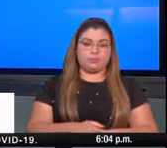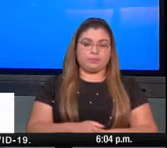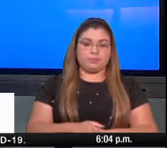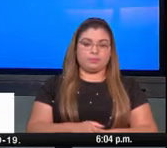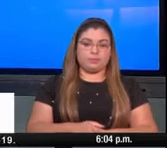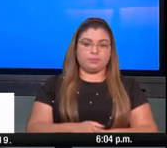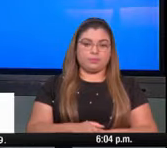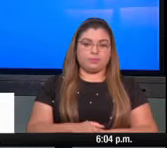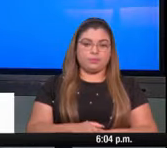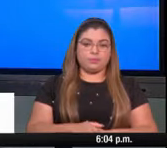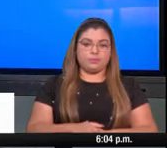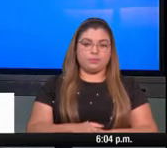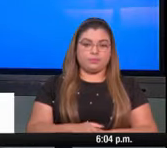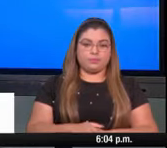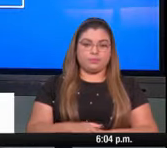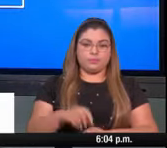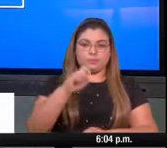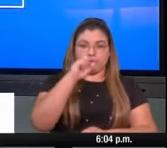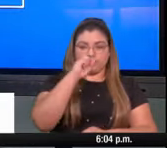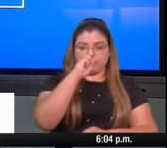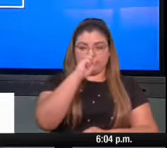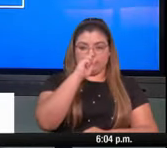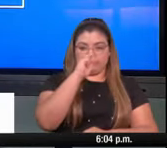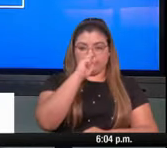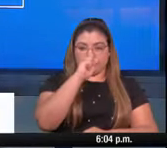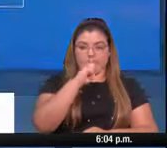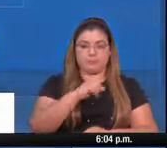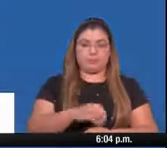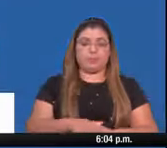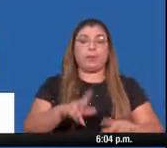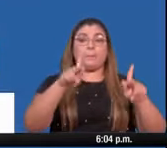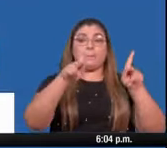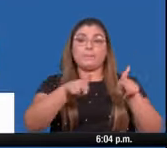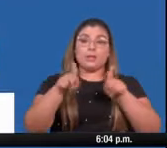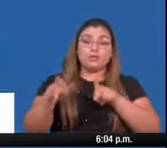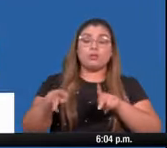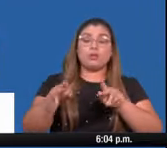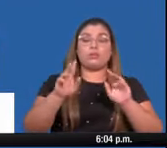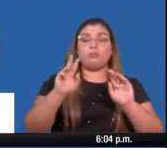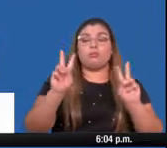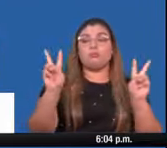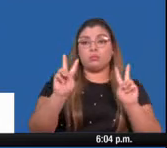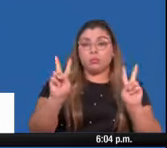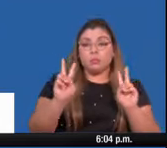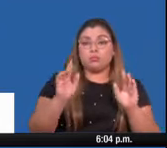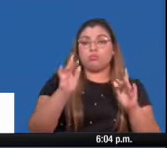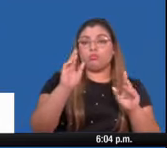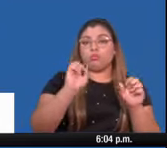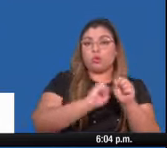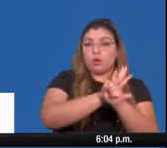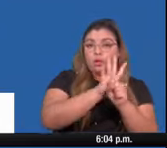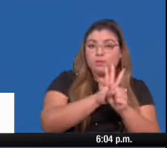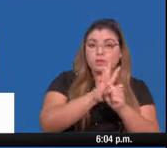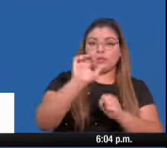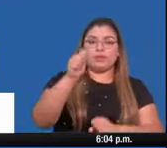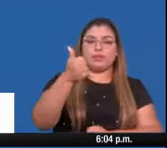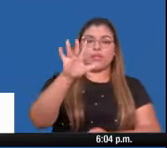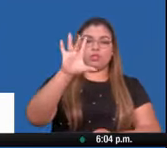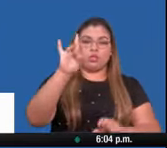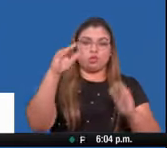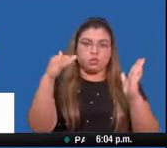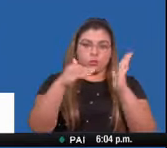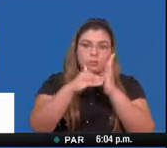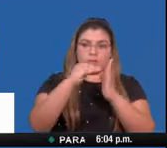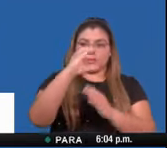En cuanto a la distribución de los casos activos, tenemos un total de 18